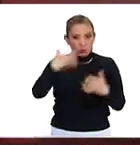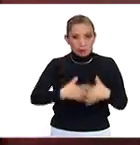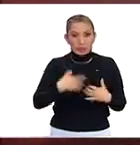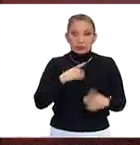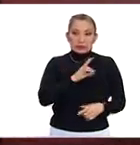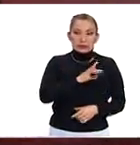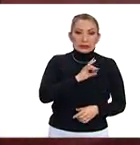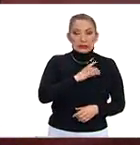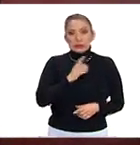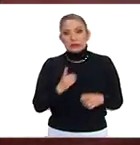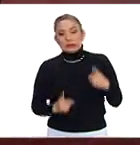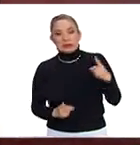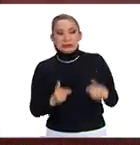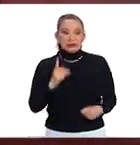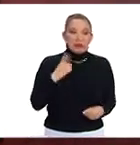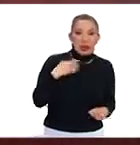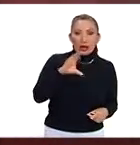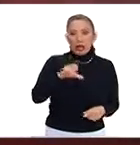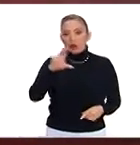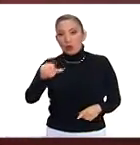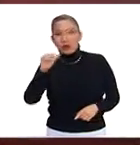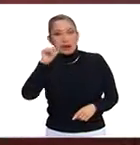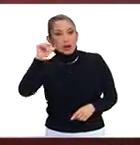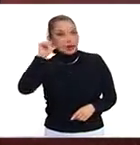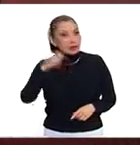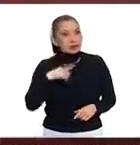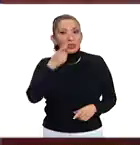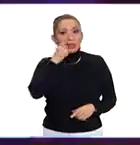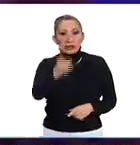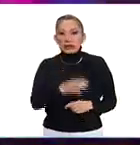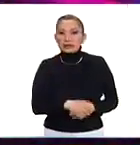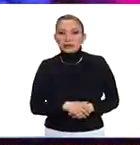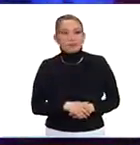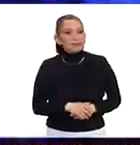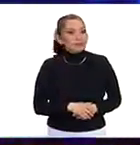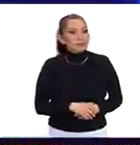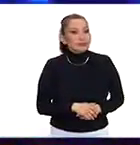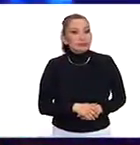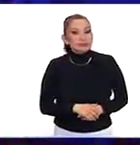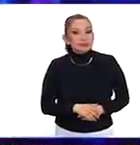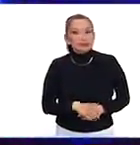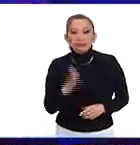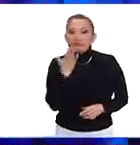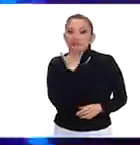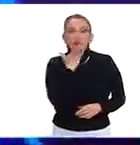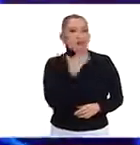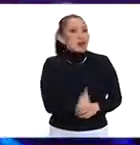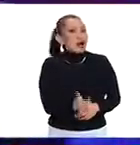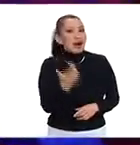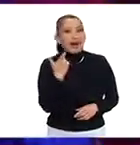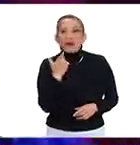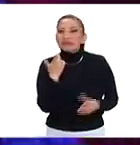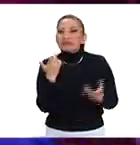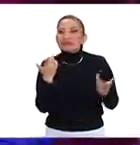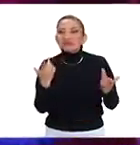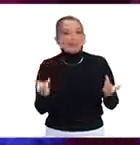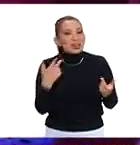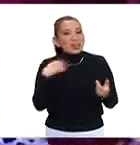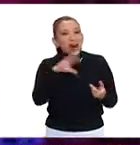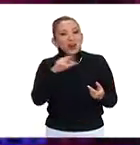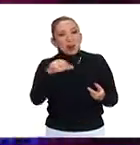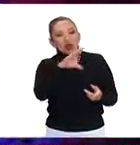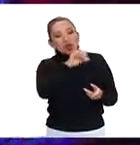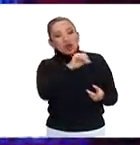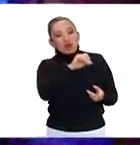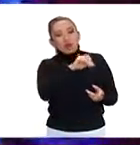inquietos, desde el sur, en Cancún, el líder de los hoteleros, dice que, que no, que no hay, Carlos Roselín, que los hoteleros de Cancún, y